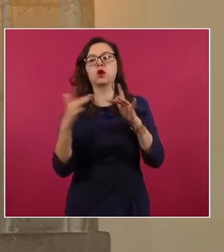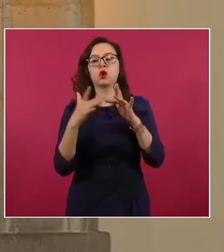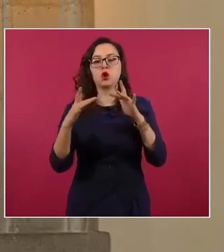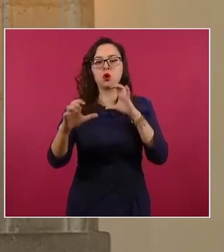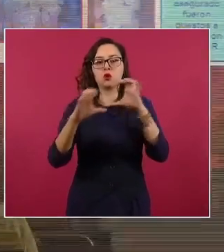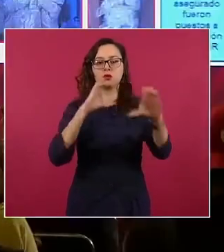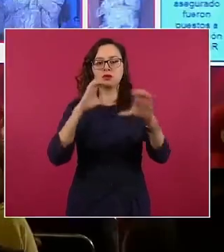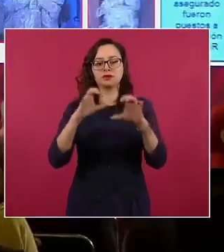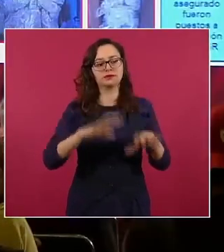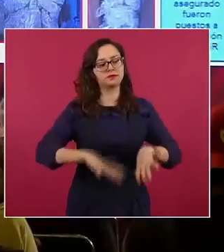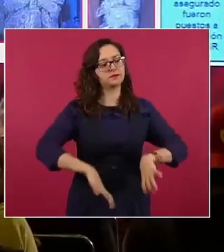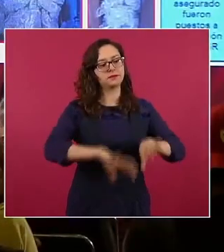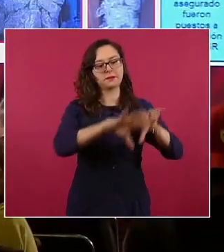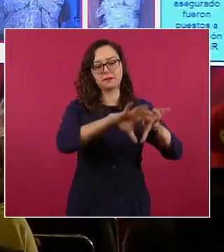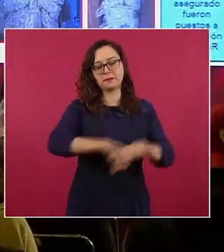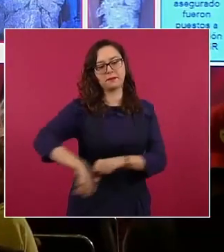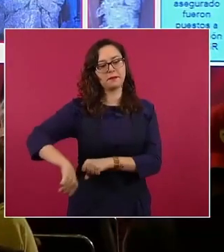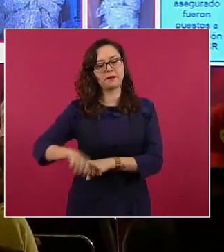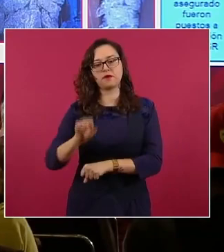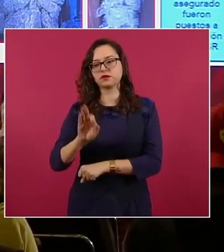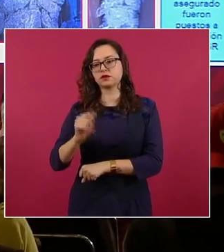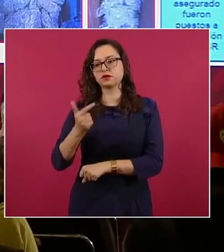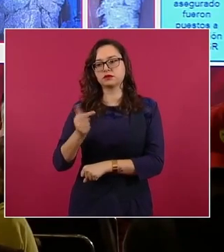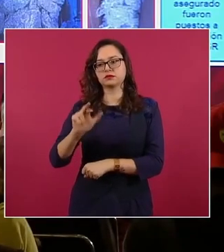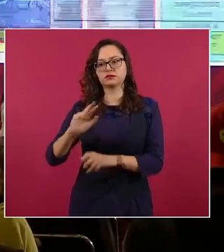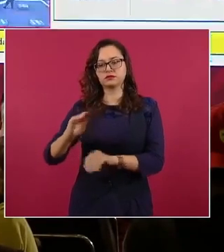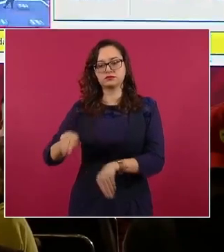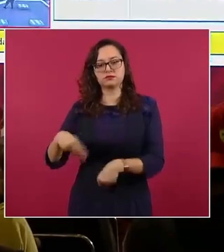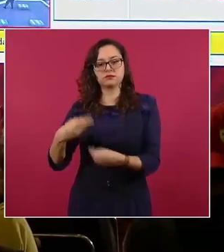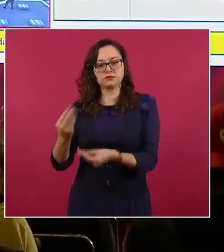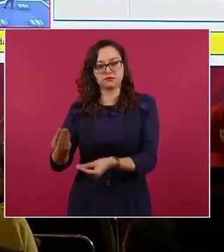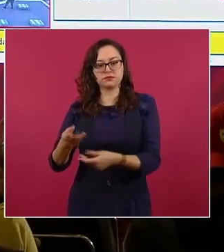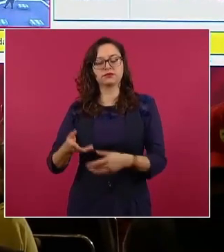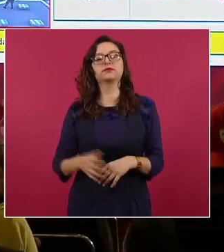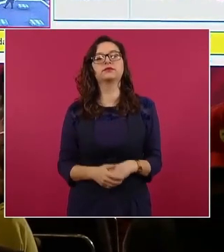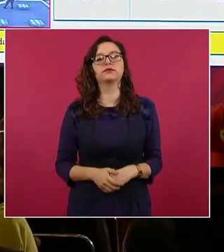disposición de la Fiscalía General de la República. Siguiente.